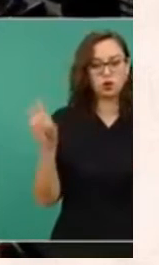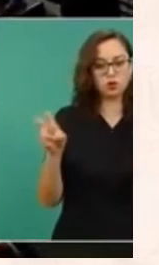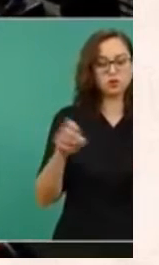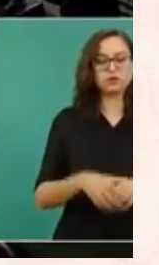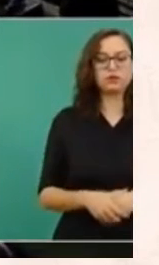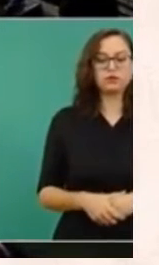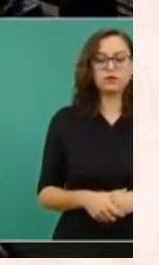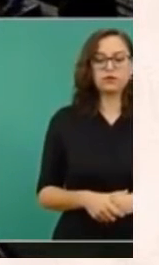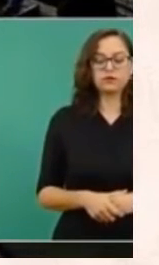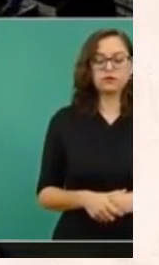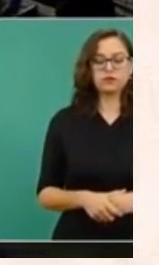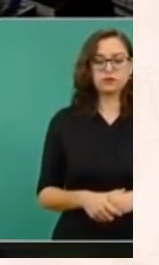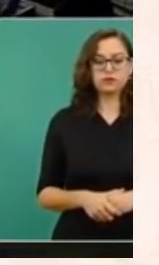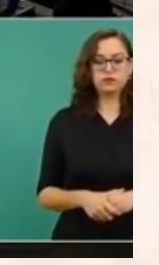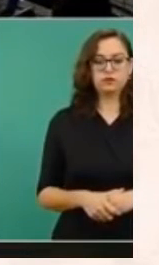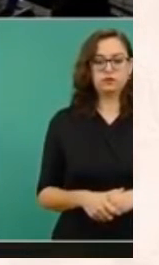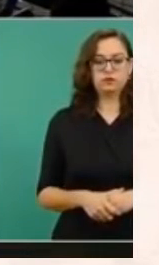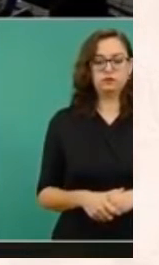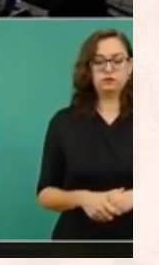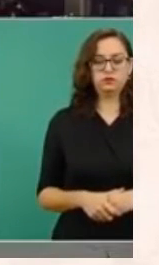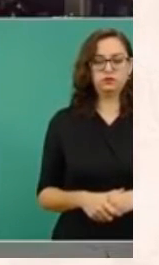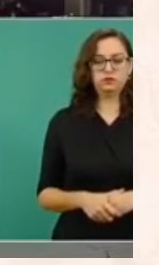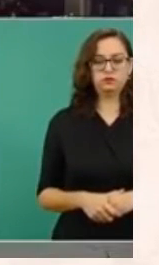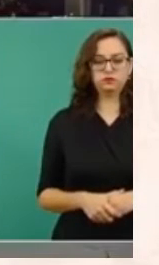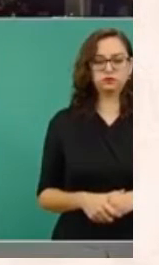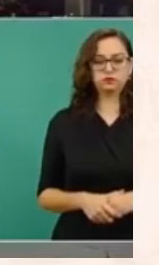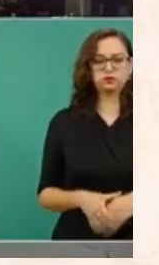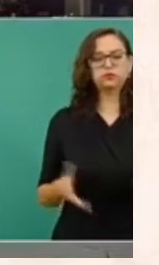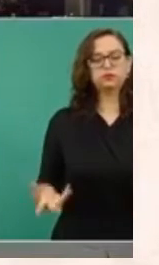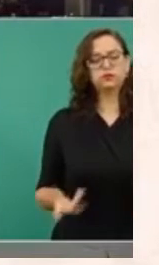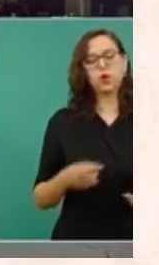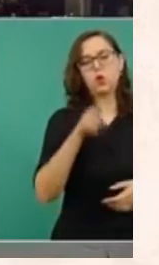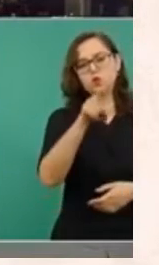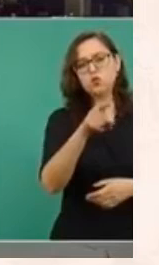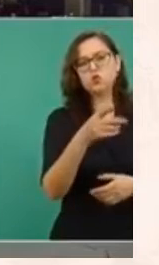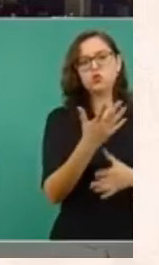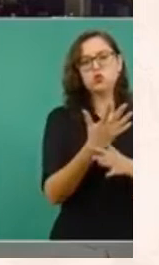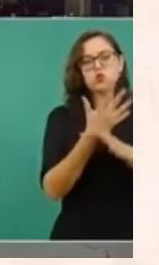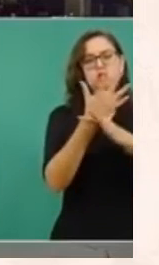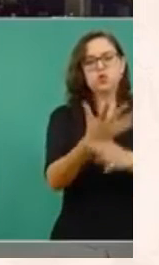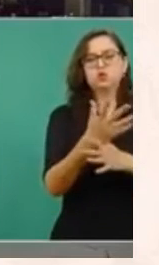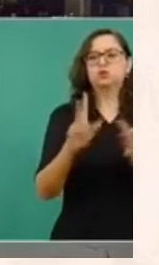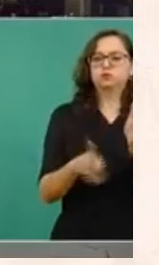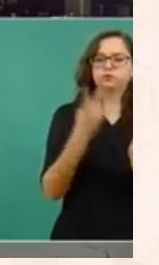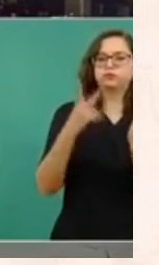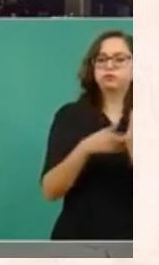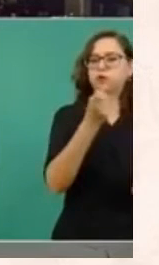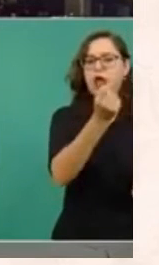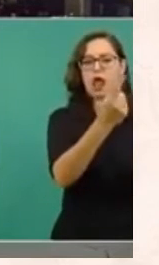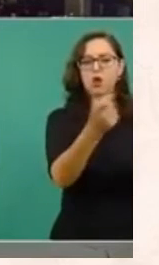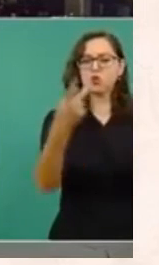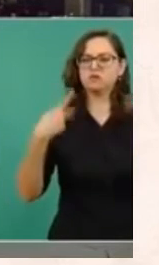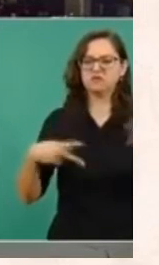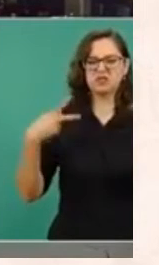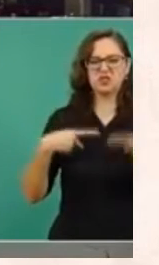Usted ha referido al aspiracionismo que padece en algunos sectores como una fórmula falsa que genera